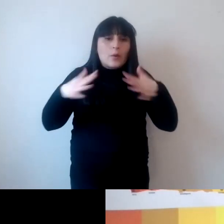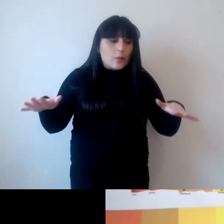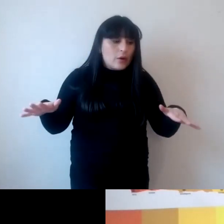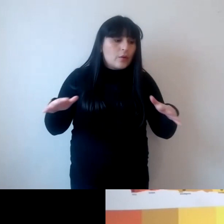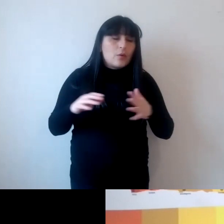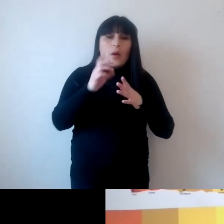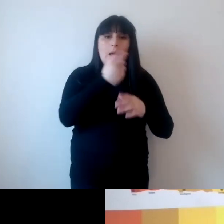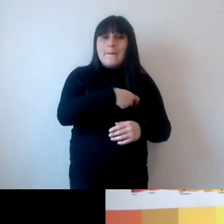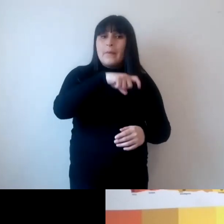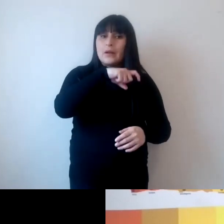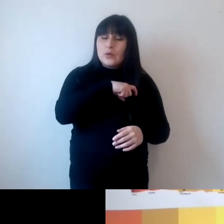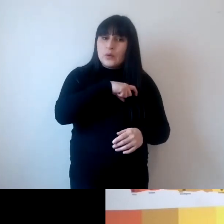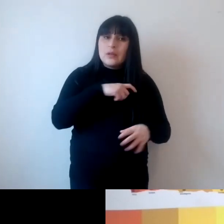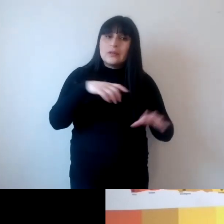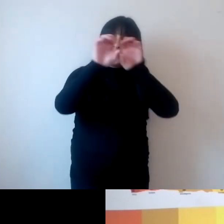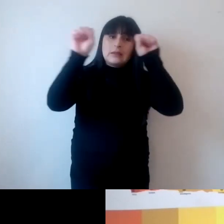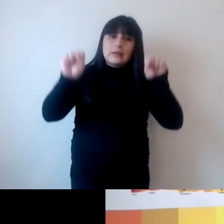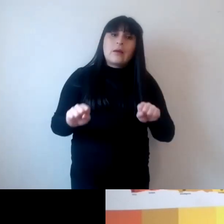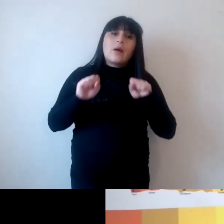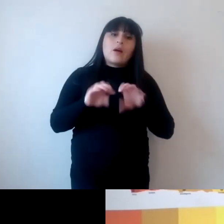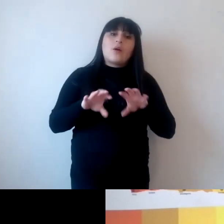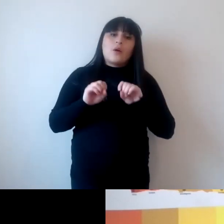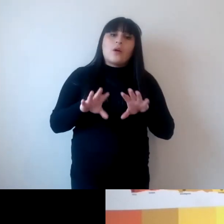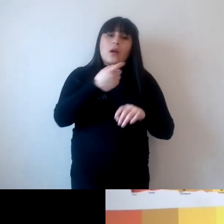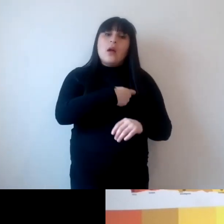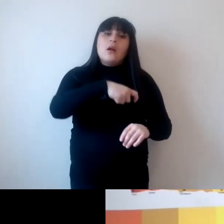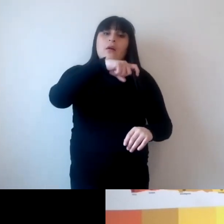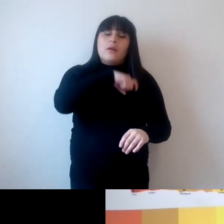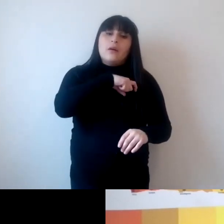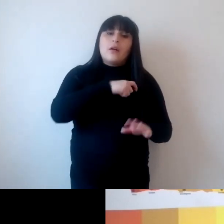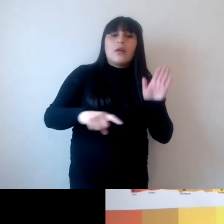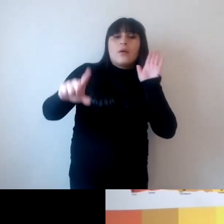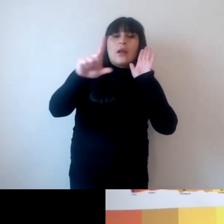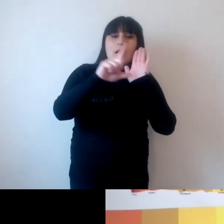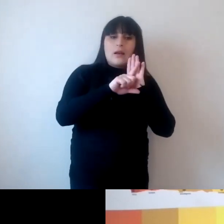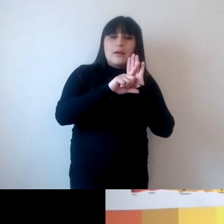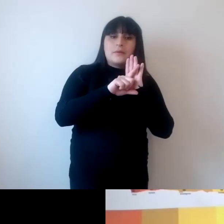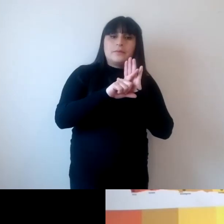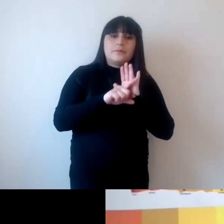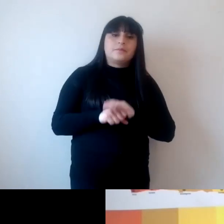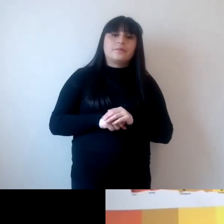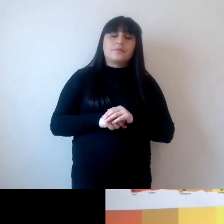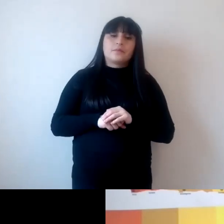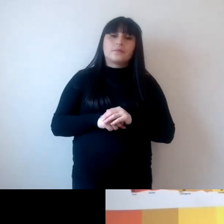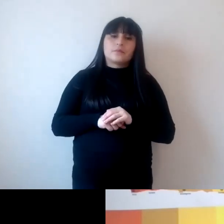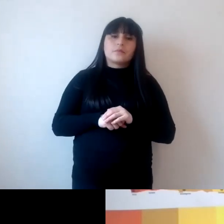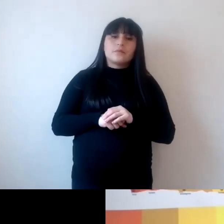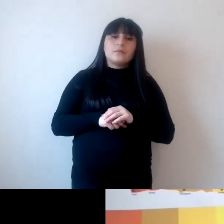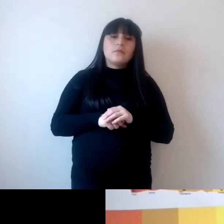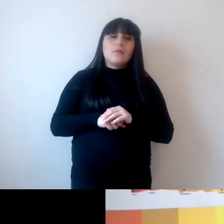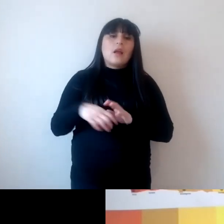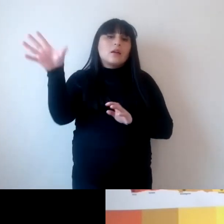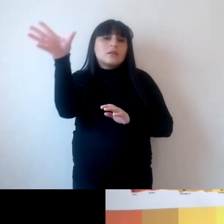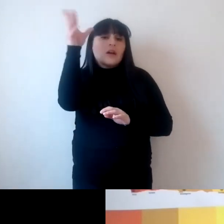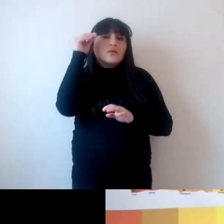español en el sistema educativo español a través de una ley orgánica que reforma las dos últimas leyes orgánicas y asume como marco